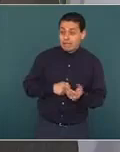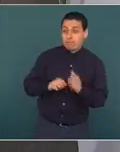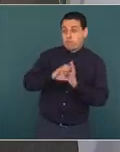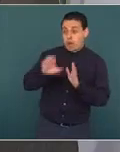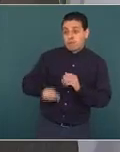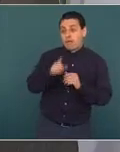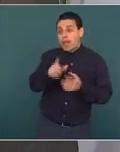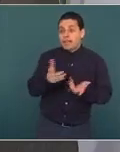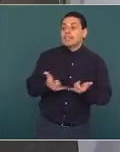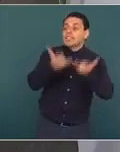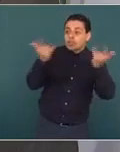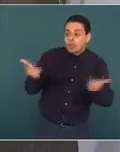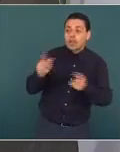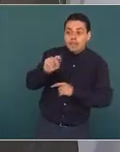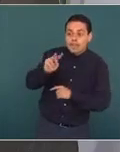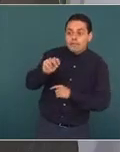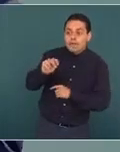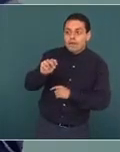mucho más fuerte.